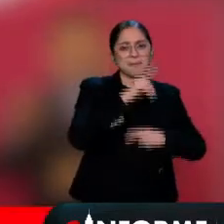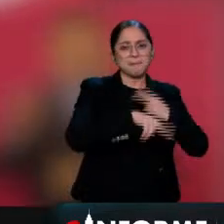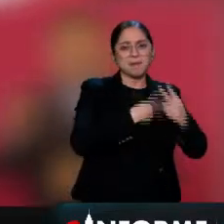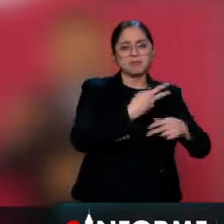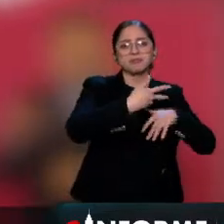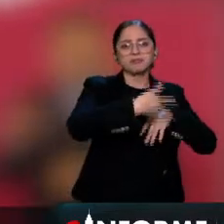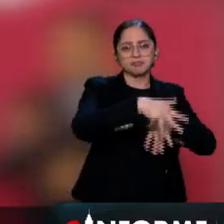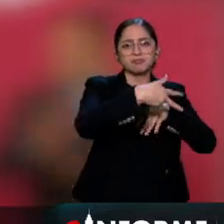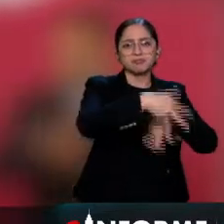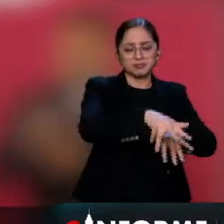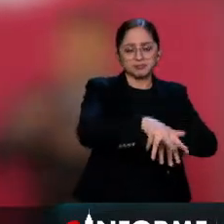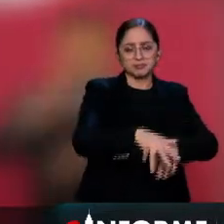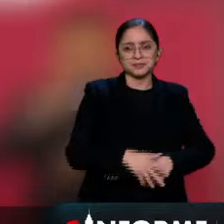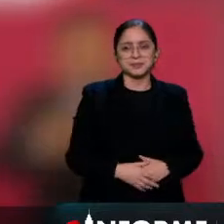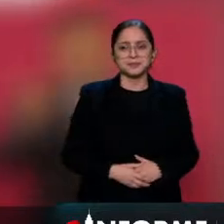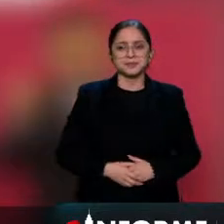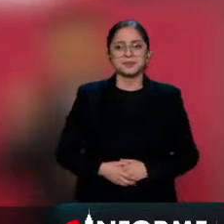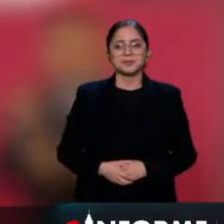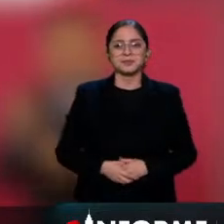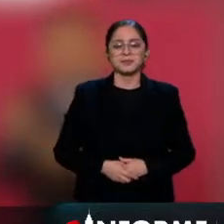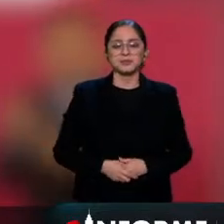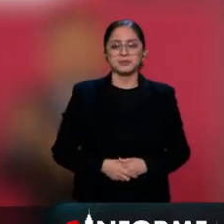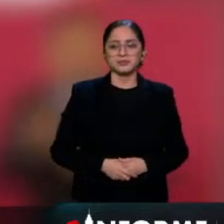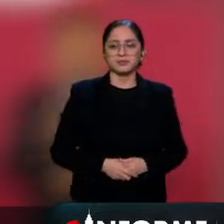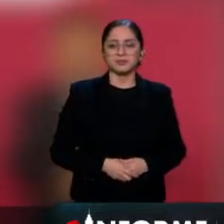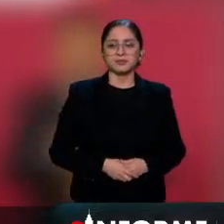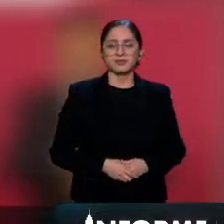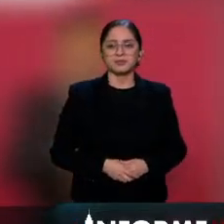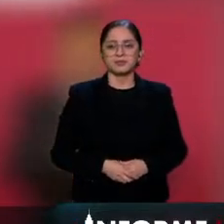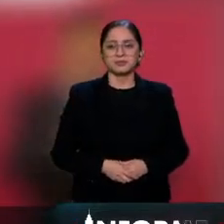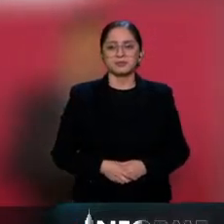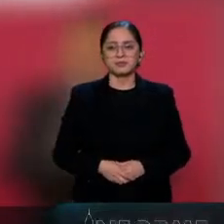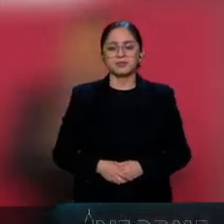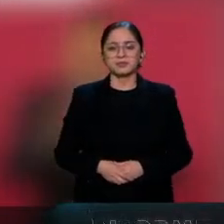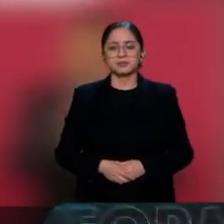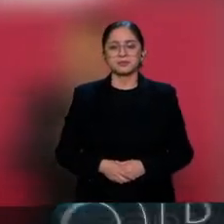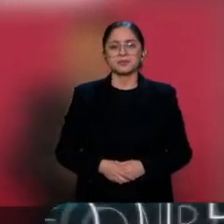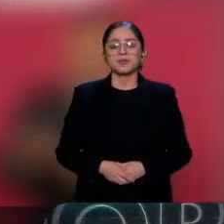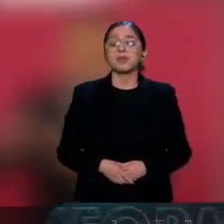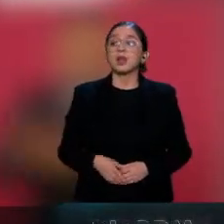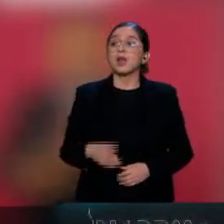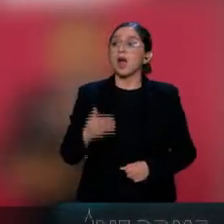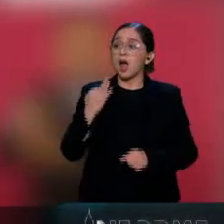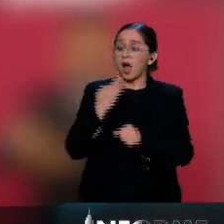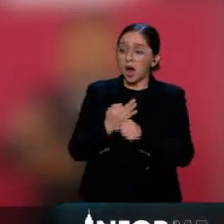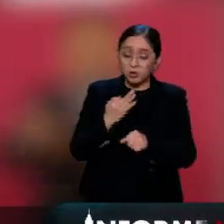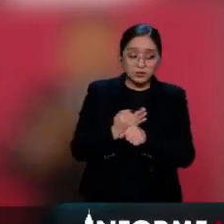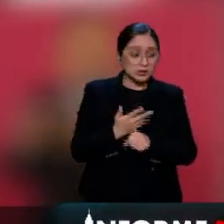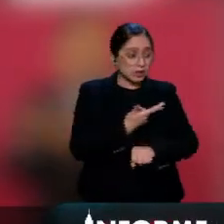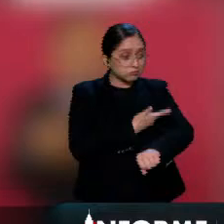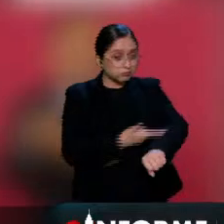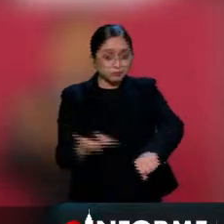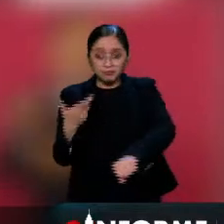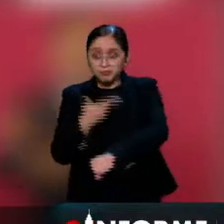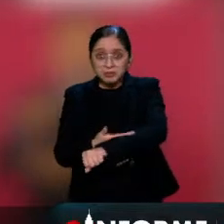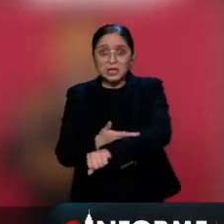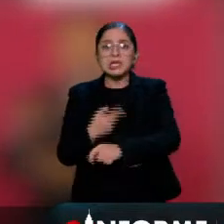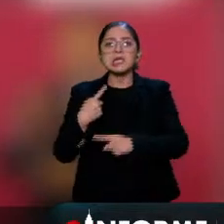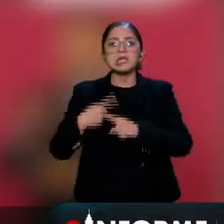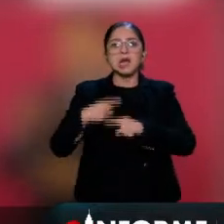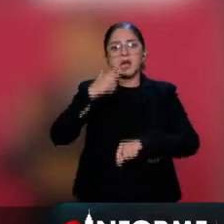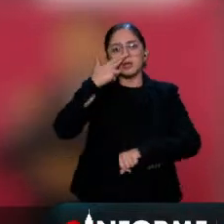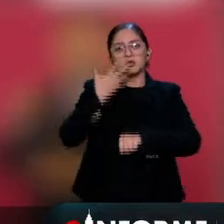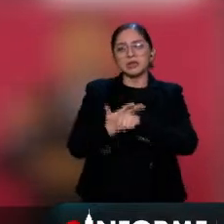Ya la cuestión operativa está a cargo de la Secretaría de la Defensa, pero